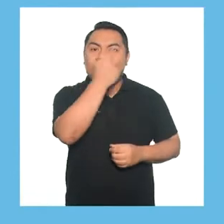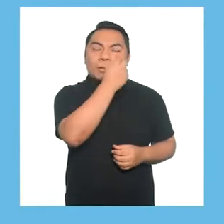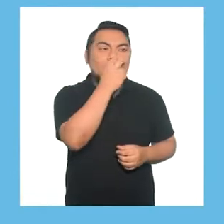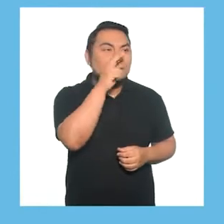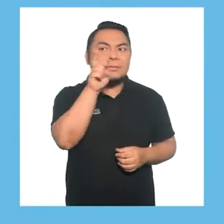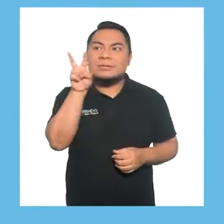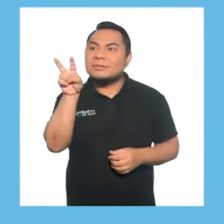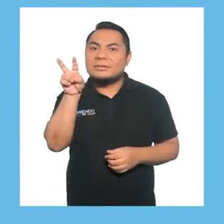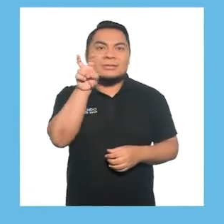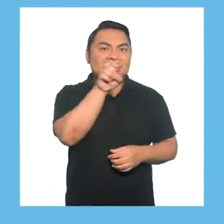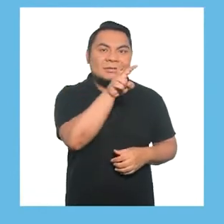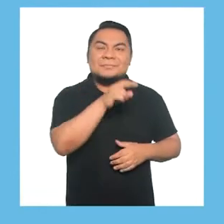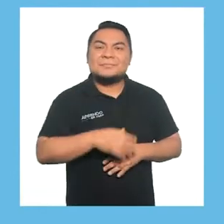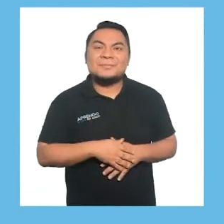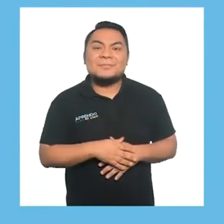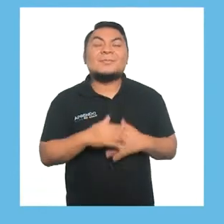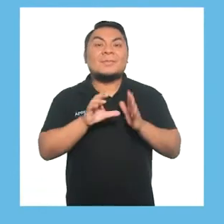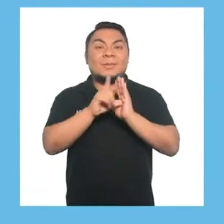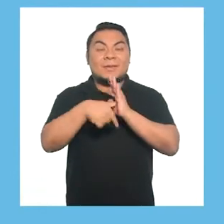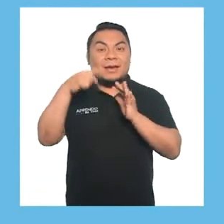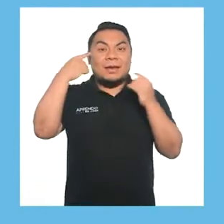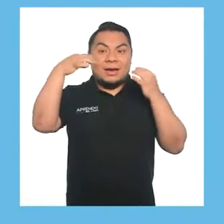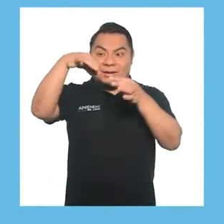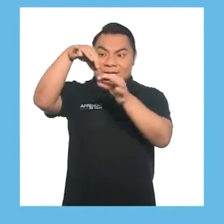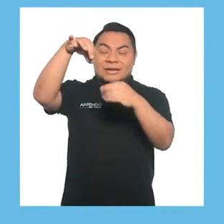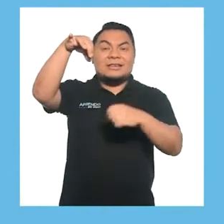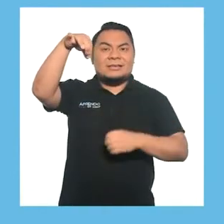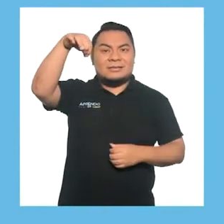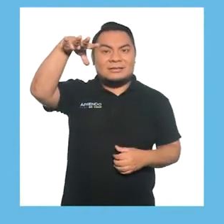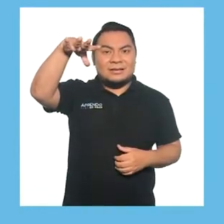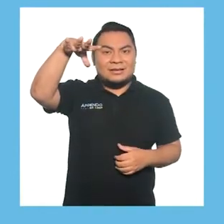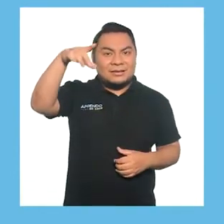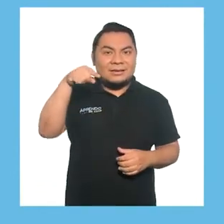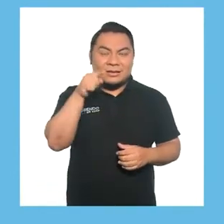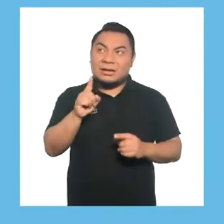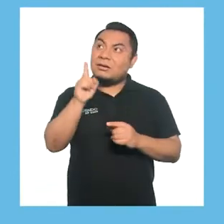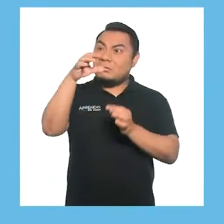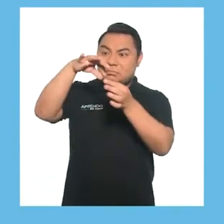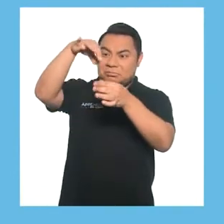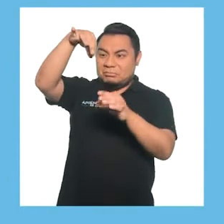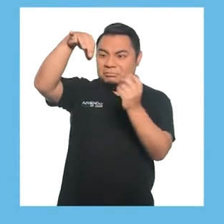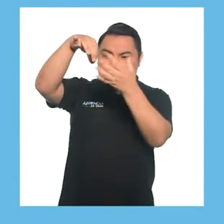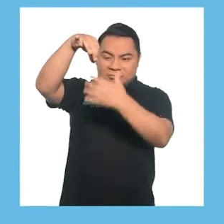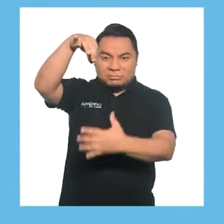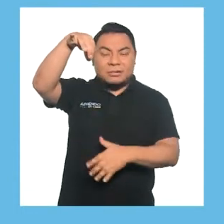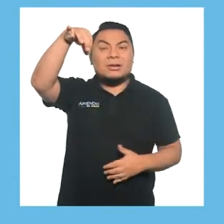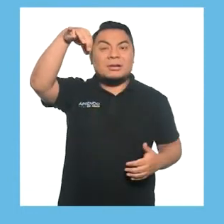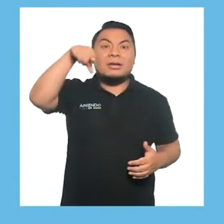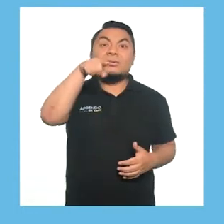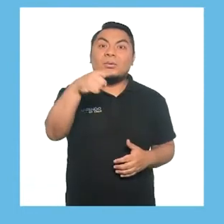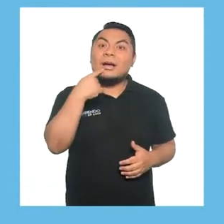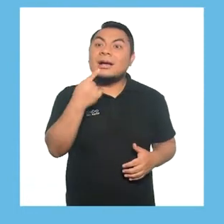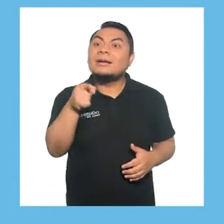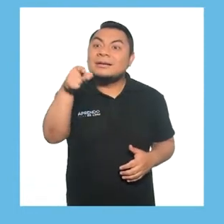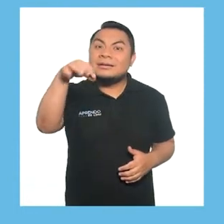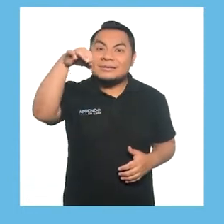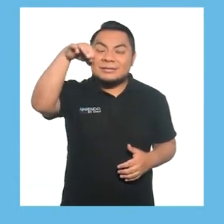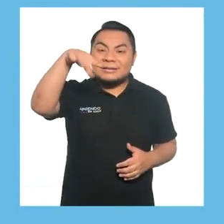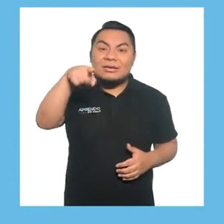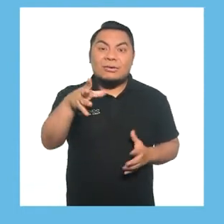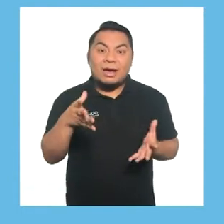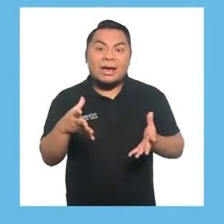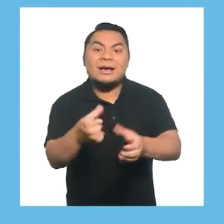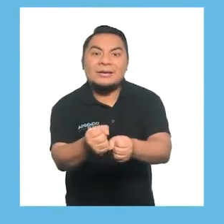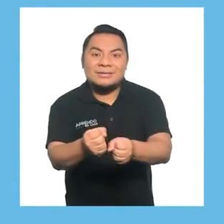Ahora, dejen caer el pañuelo desde una altura elevada y motívala o motívalo